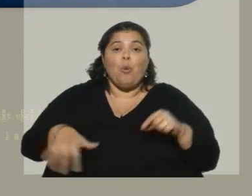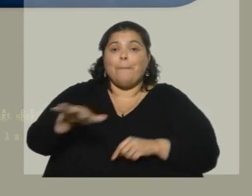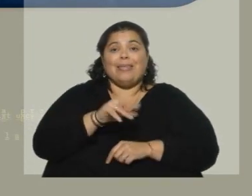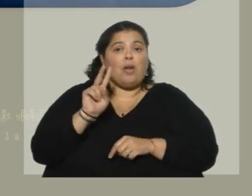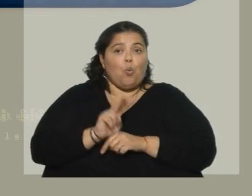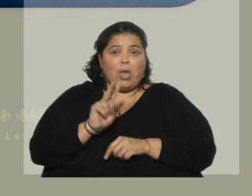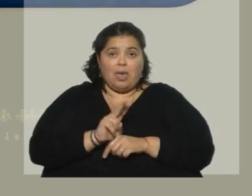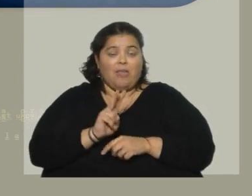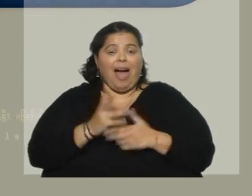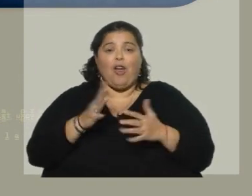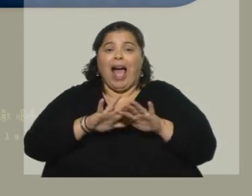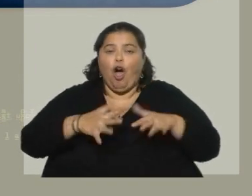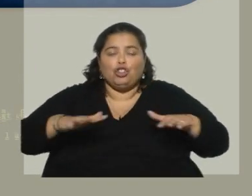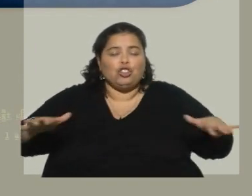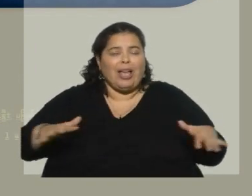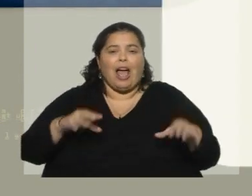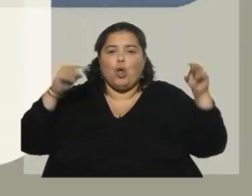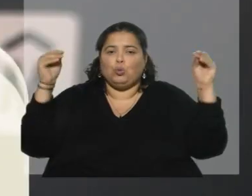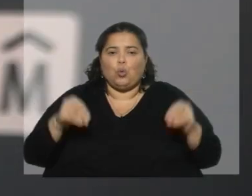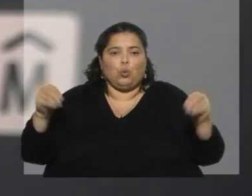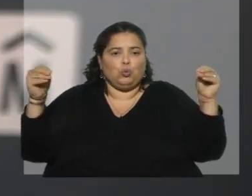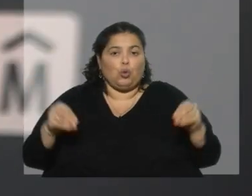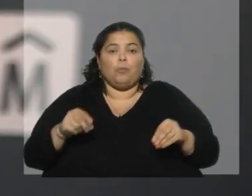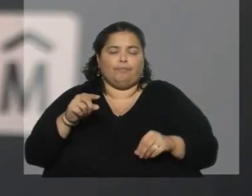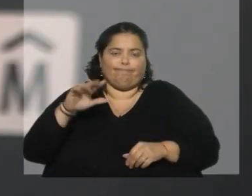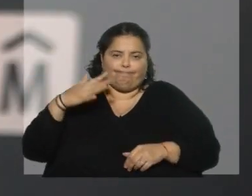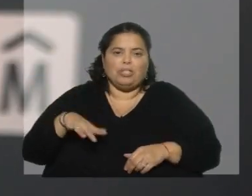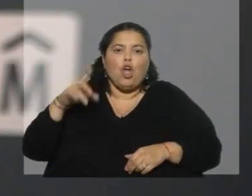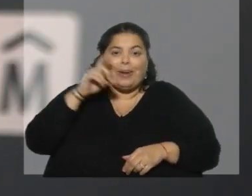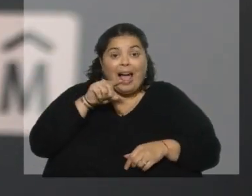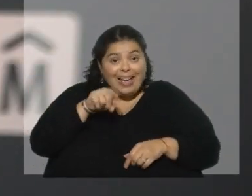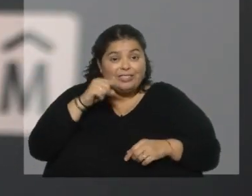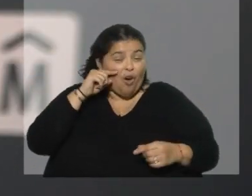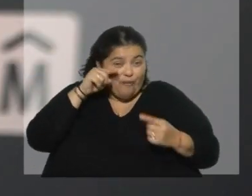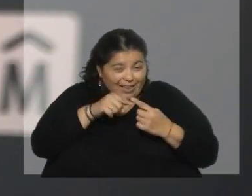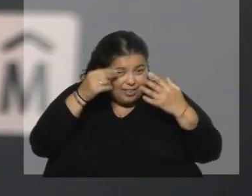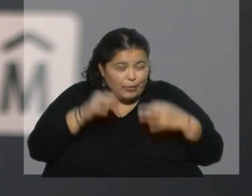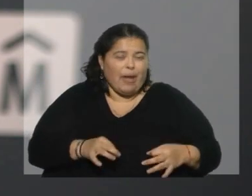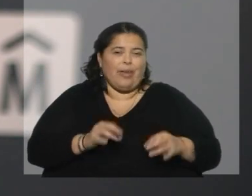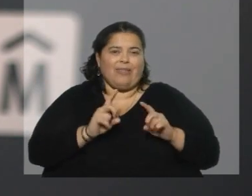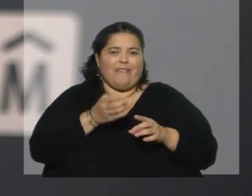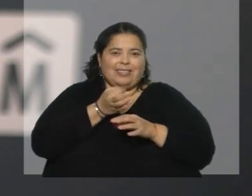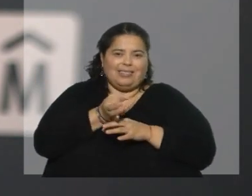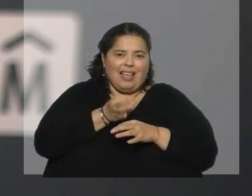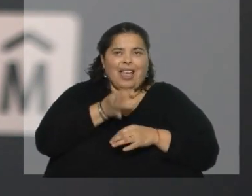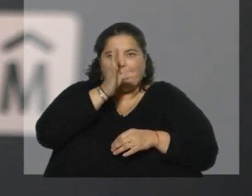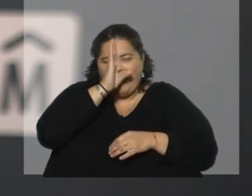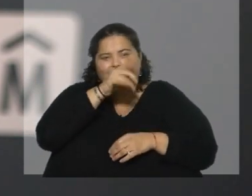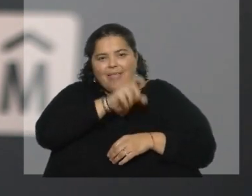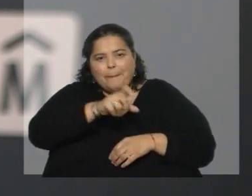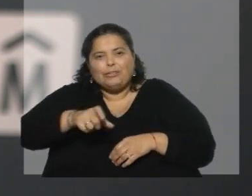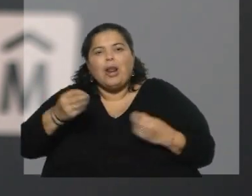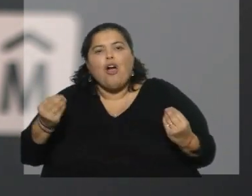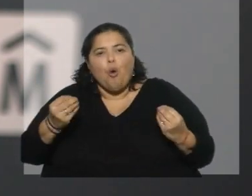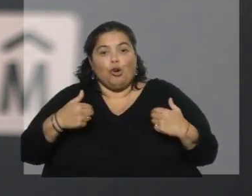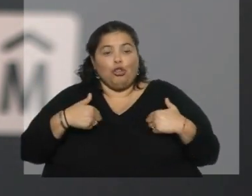ecosistemas, los océanos está en una situación muy crítica, establecer ese tipo de metas es lo adecuado y lo hemos planteado en la Intendencia que estamos a